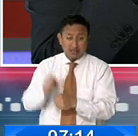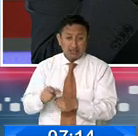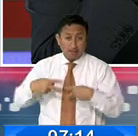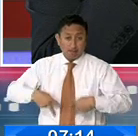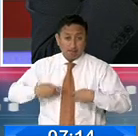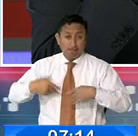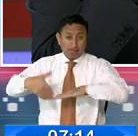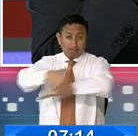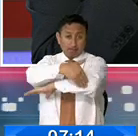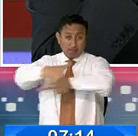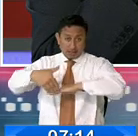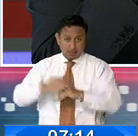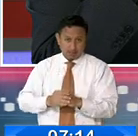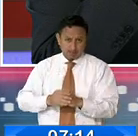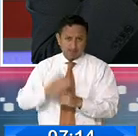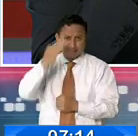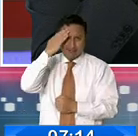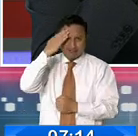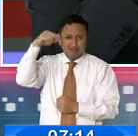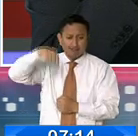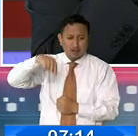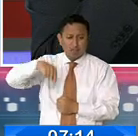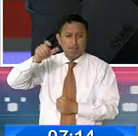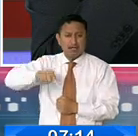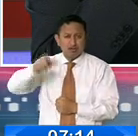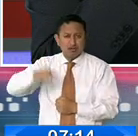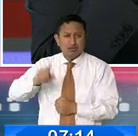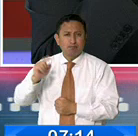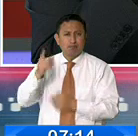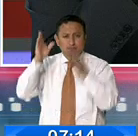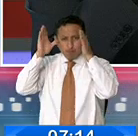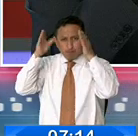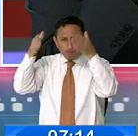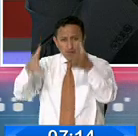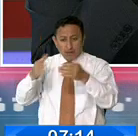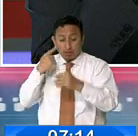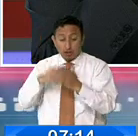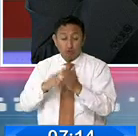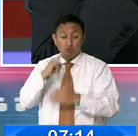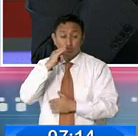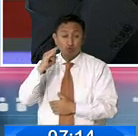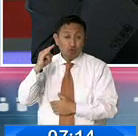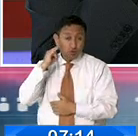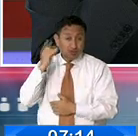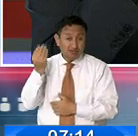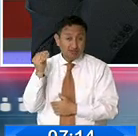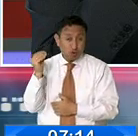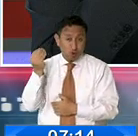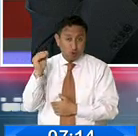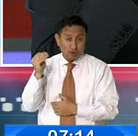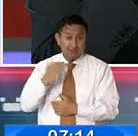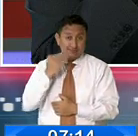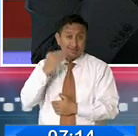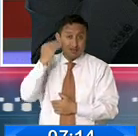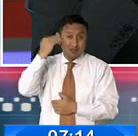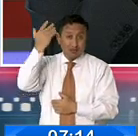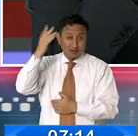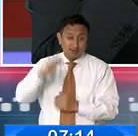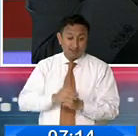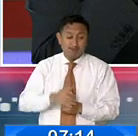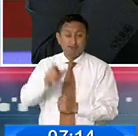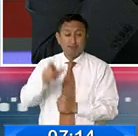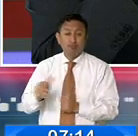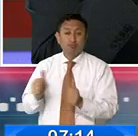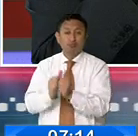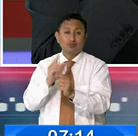Sabiendo que las poblaciones más vulnerables, como son los niños, niñas, adolescentes, adultos mayores y